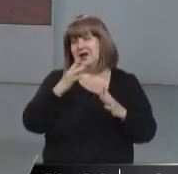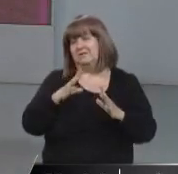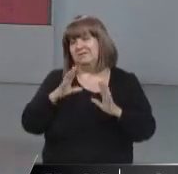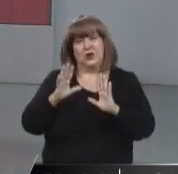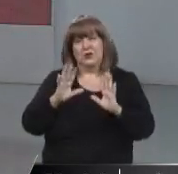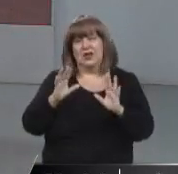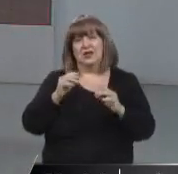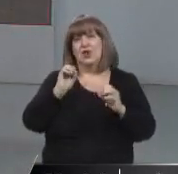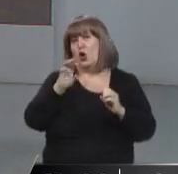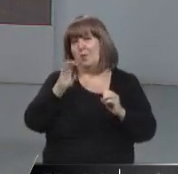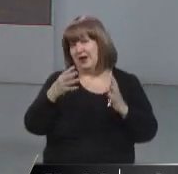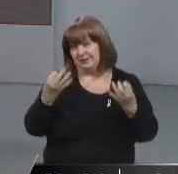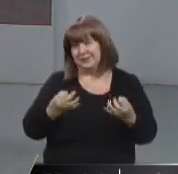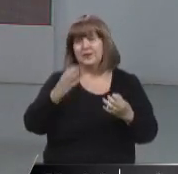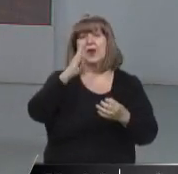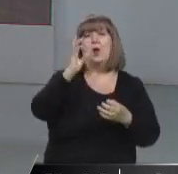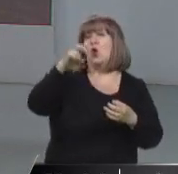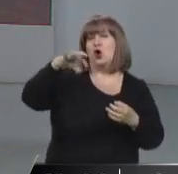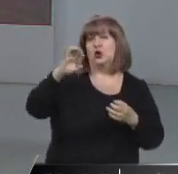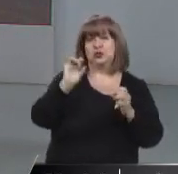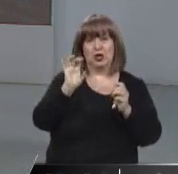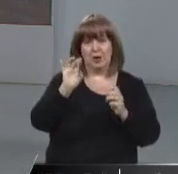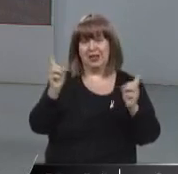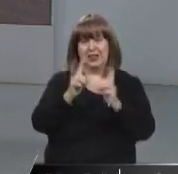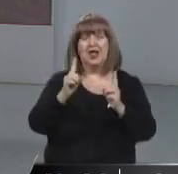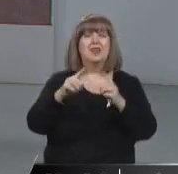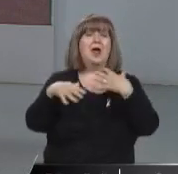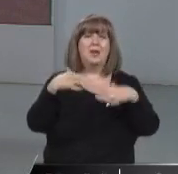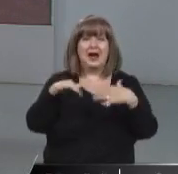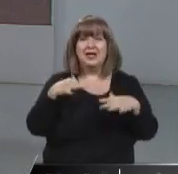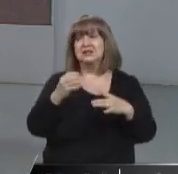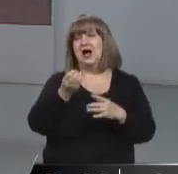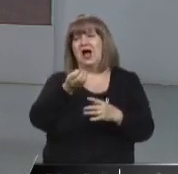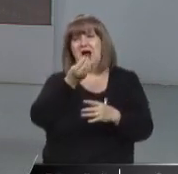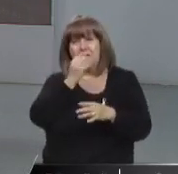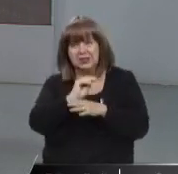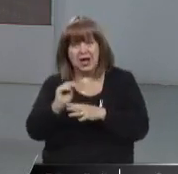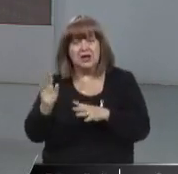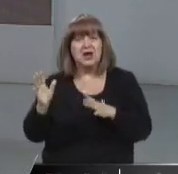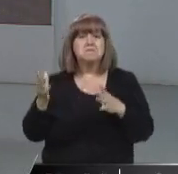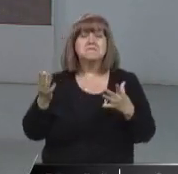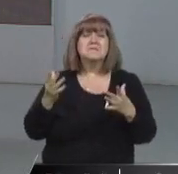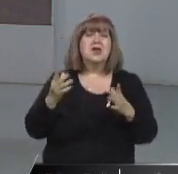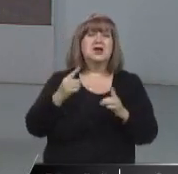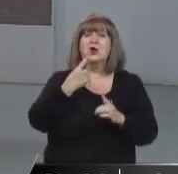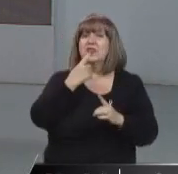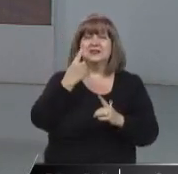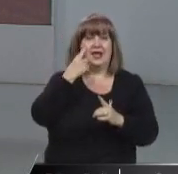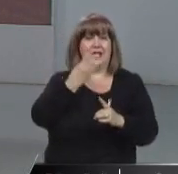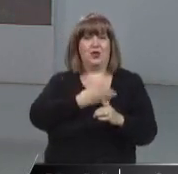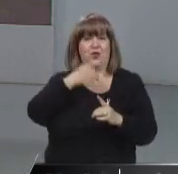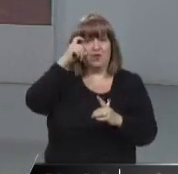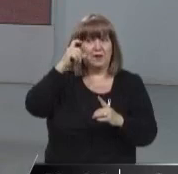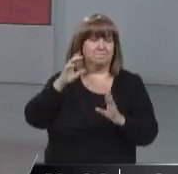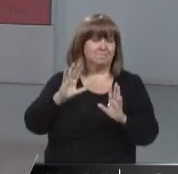Recordemos que si a todas estas ayudas extraordinarias o de emergencia o alimentarias les hubiéramos puesto la condición de IFE, desde el primero que fue en la